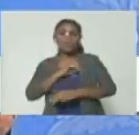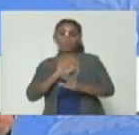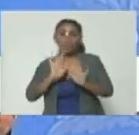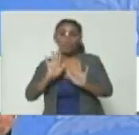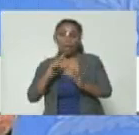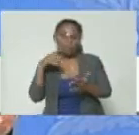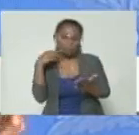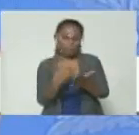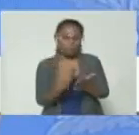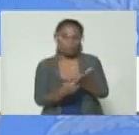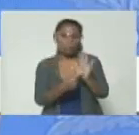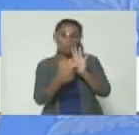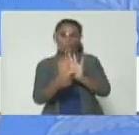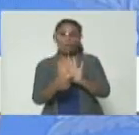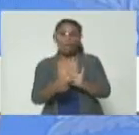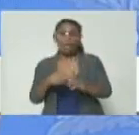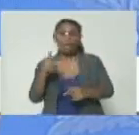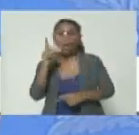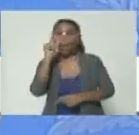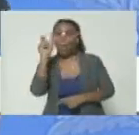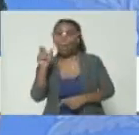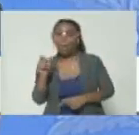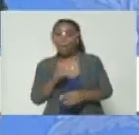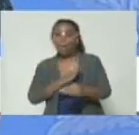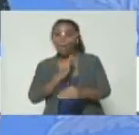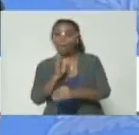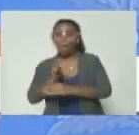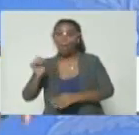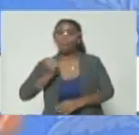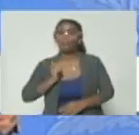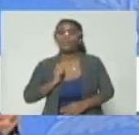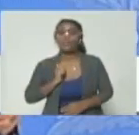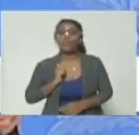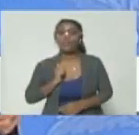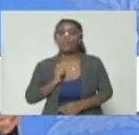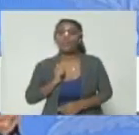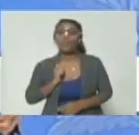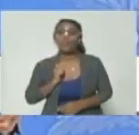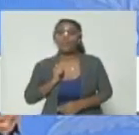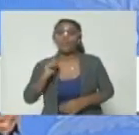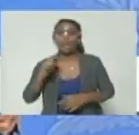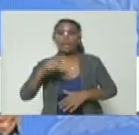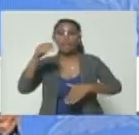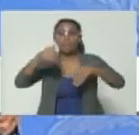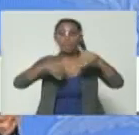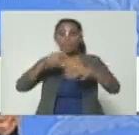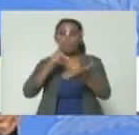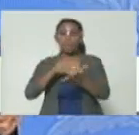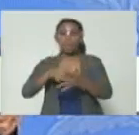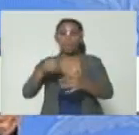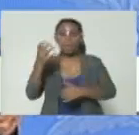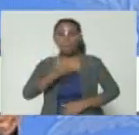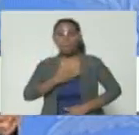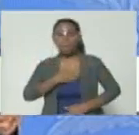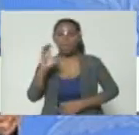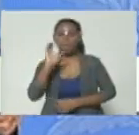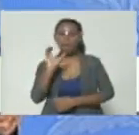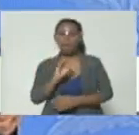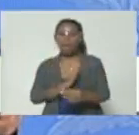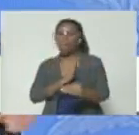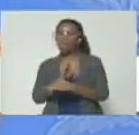prueba es que Gilbert Caro iba aprovechando que era precandidato a la alcaldía de Caracas iba